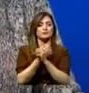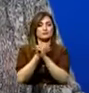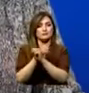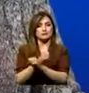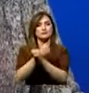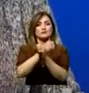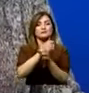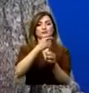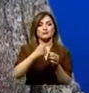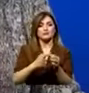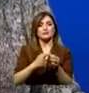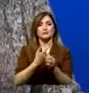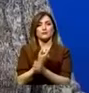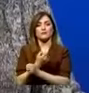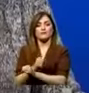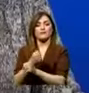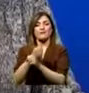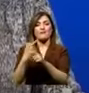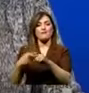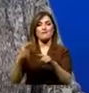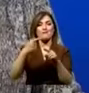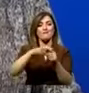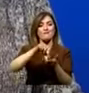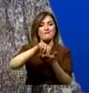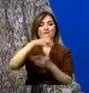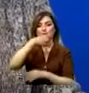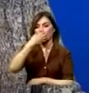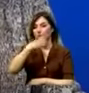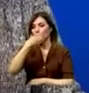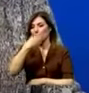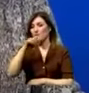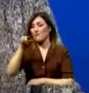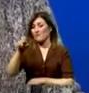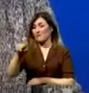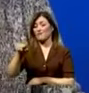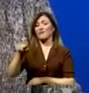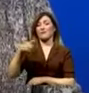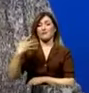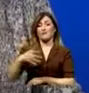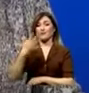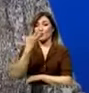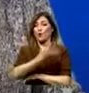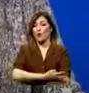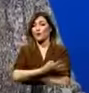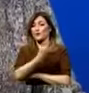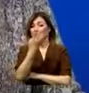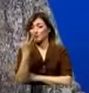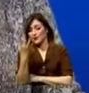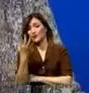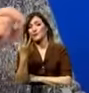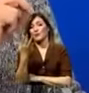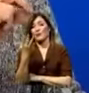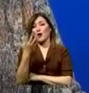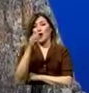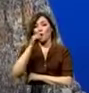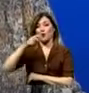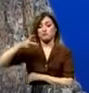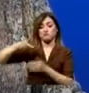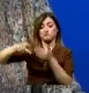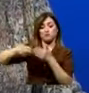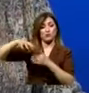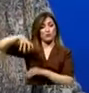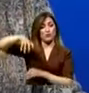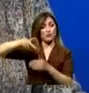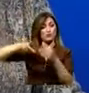la capital y defendiendo otras ciudades como Ambato, que fue sometida durante cuatro días al corte de agua de manera que no